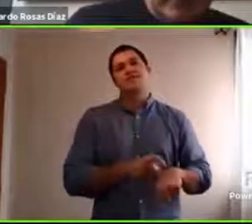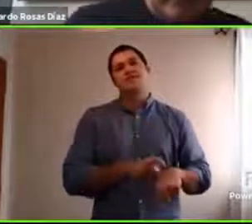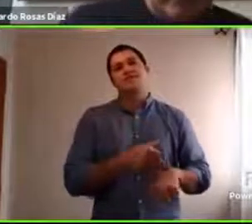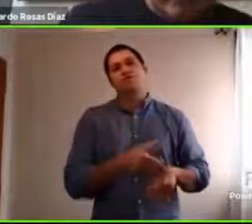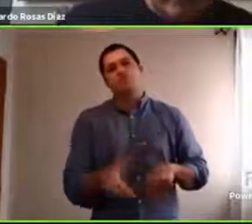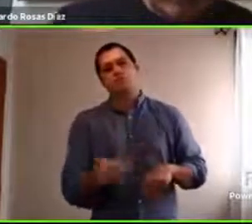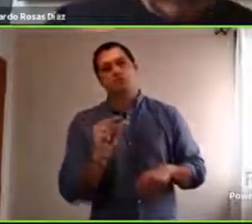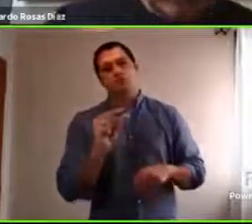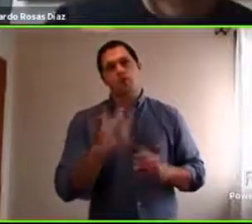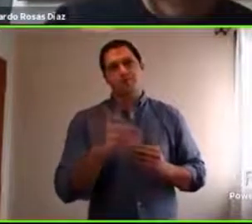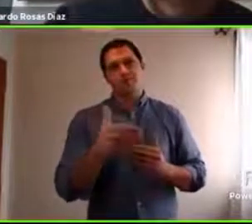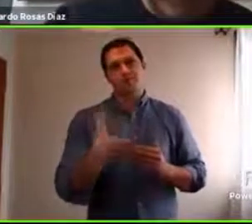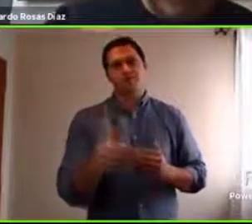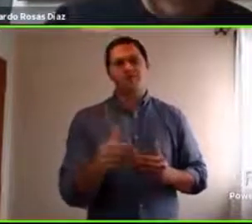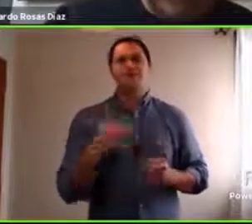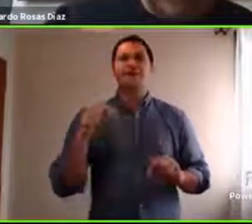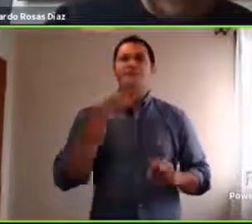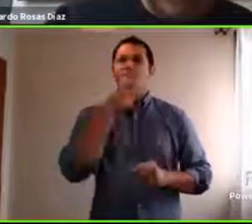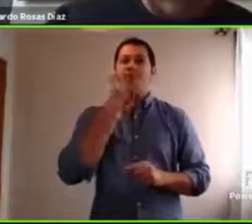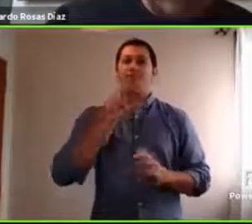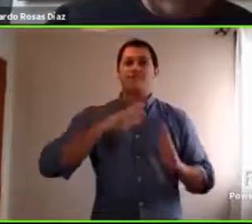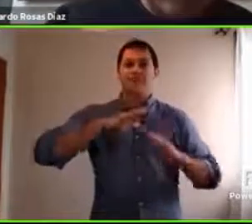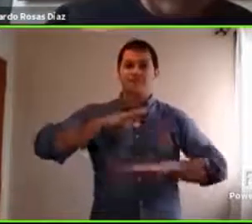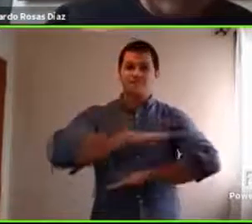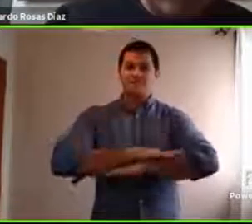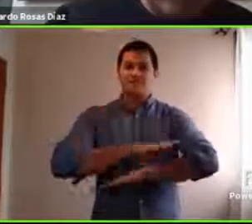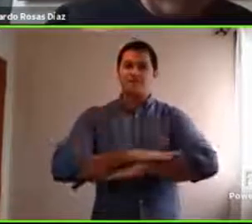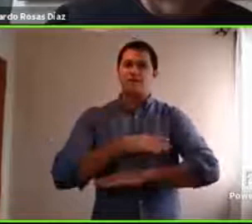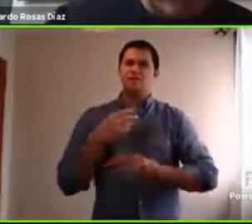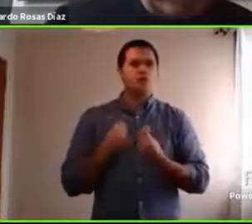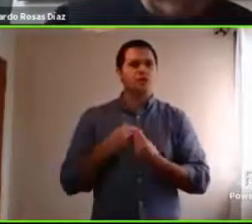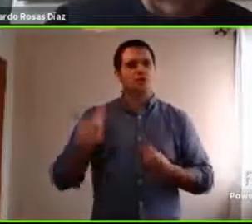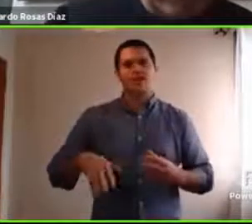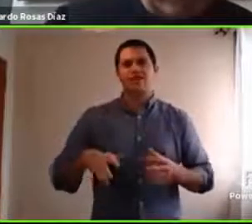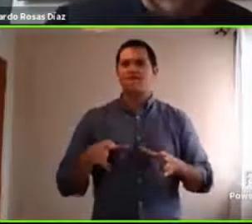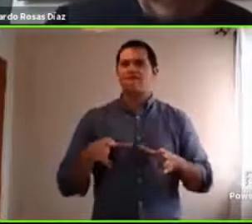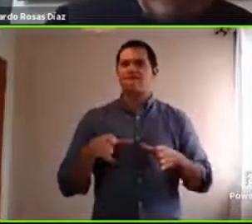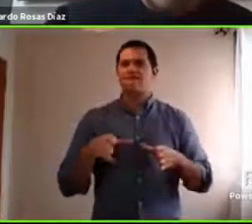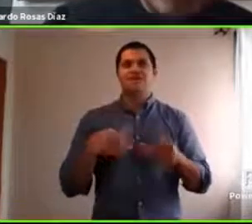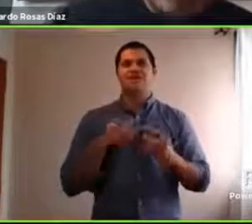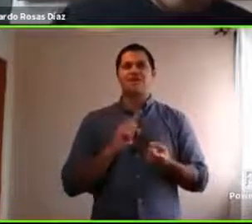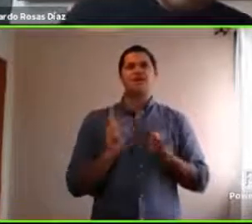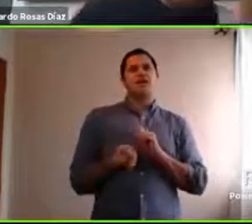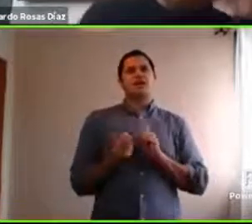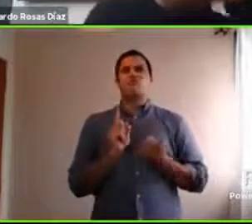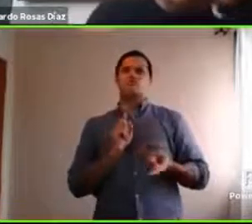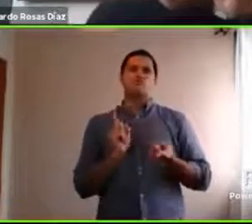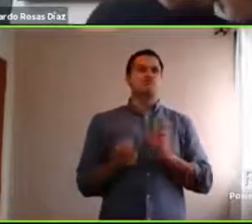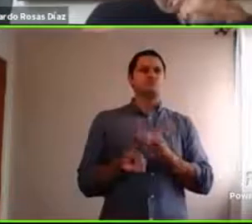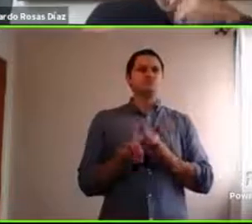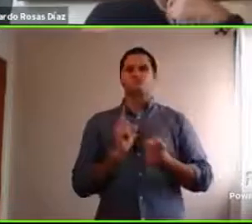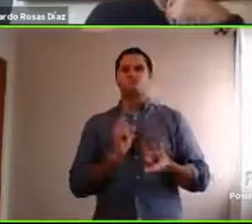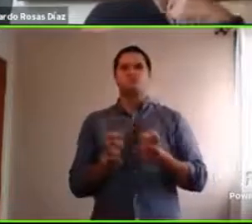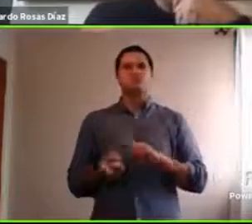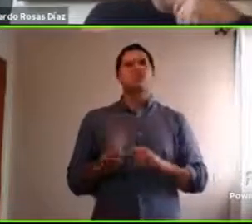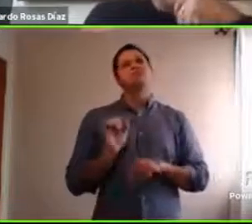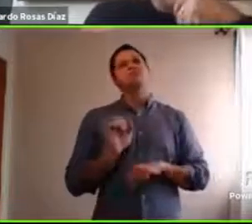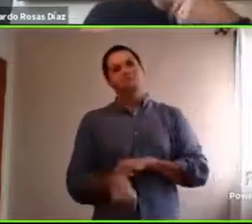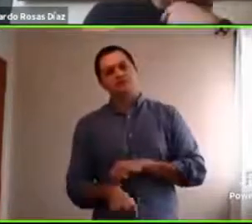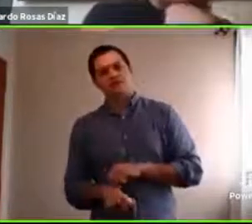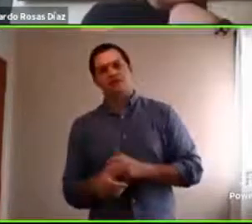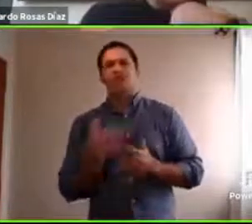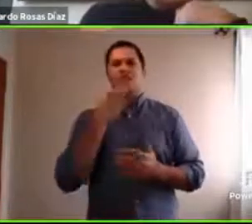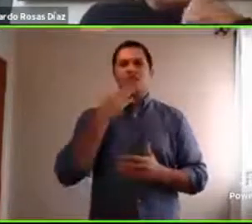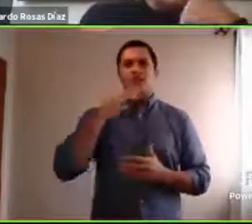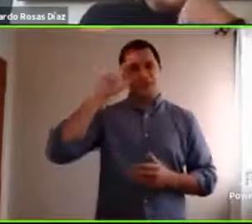básicas en esto tienen que ver con flexibilidad y creatividad creo que esas son son palabras que nos tienen que de